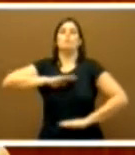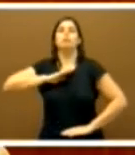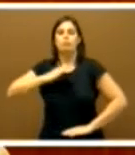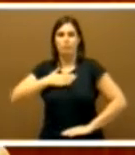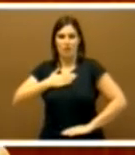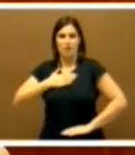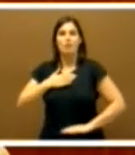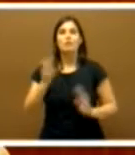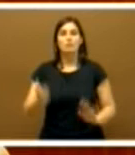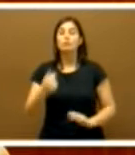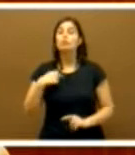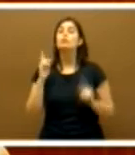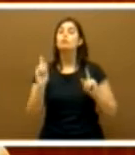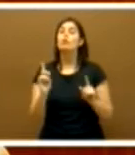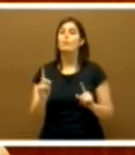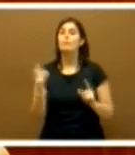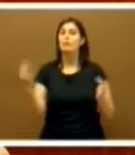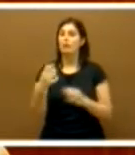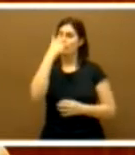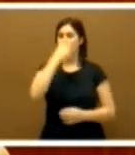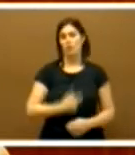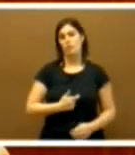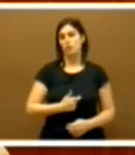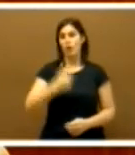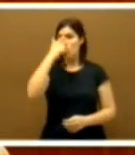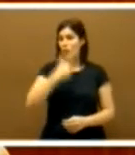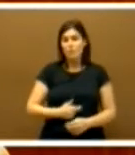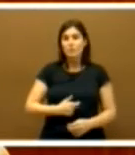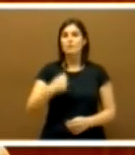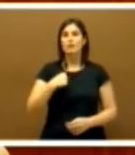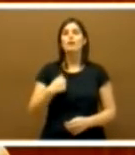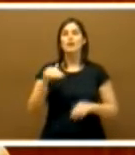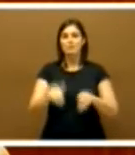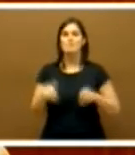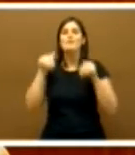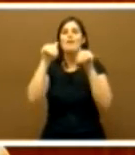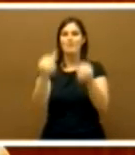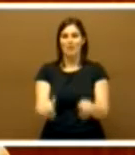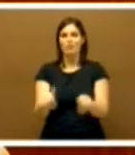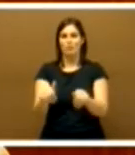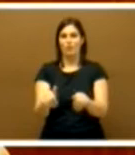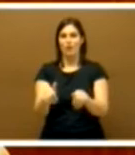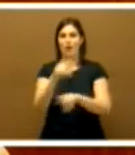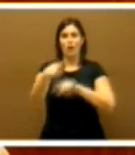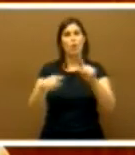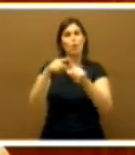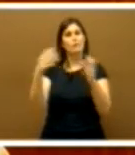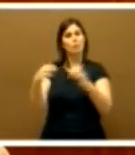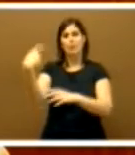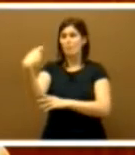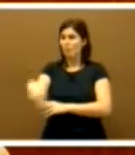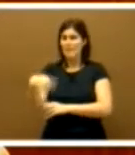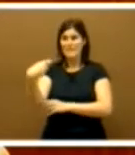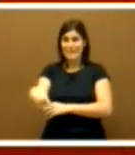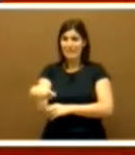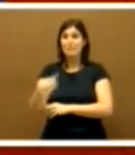la persona que tiene el honor de presentar su candidatura para presidente por primera